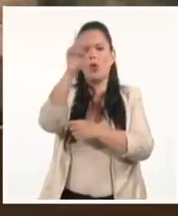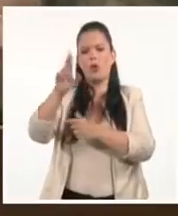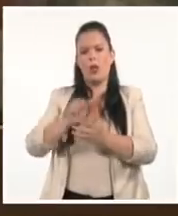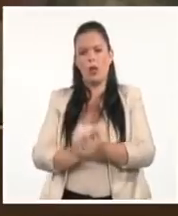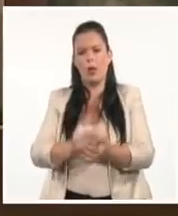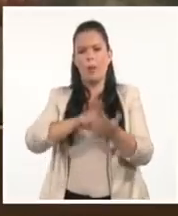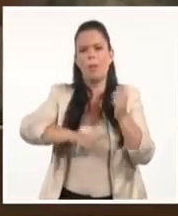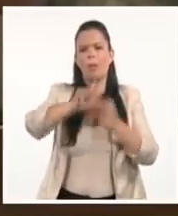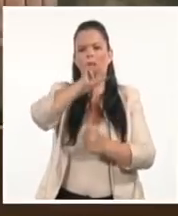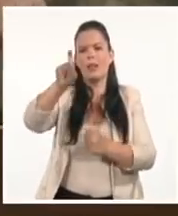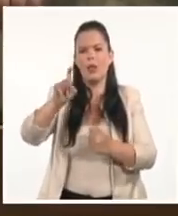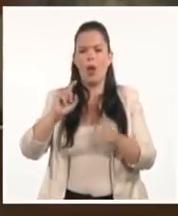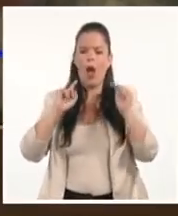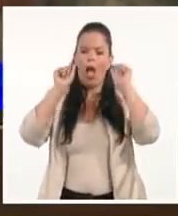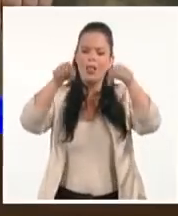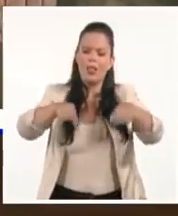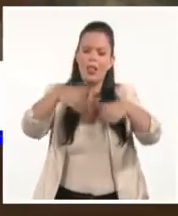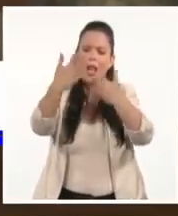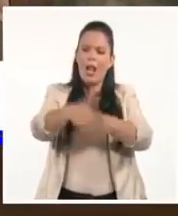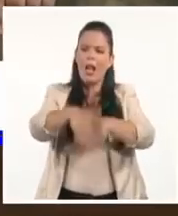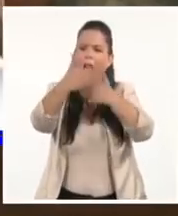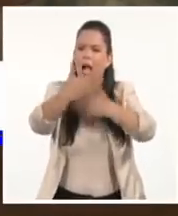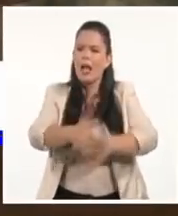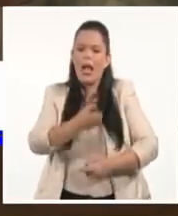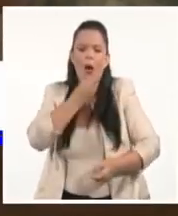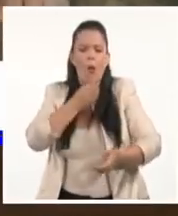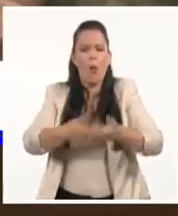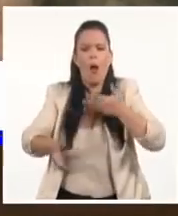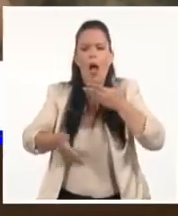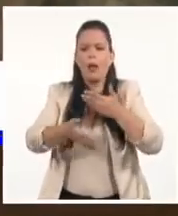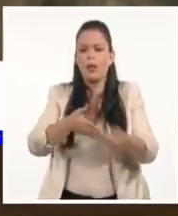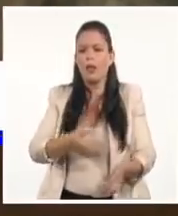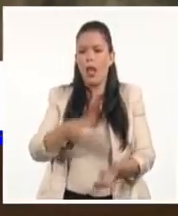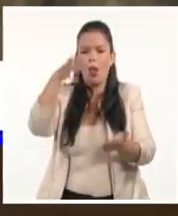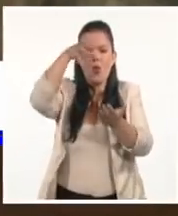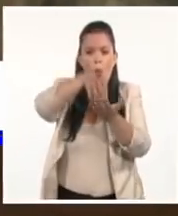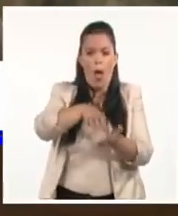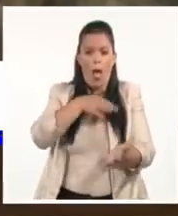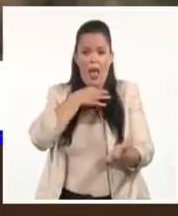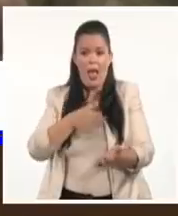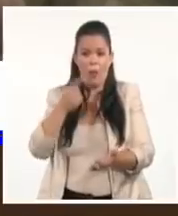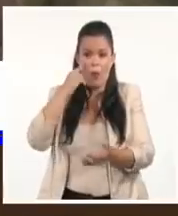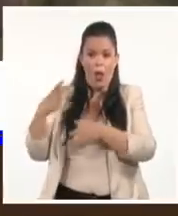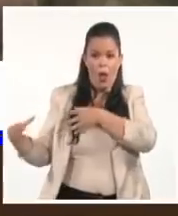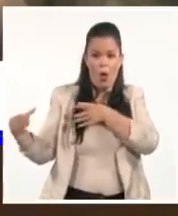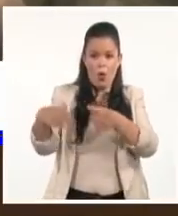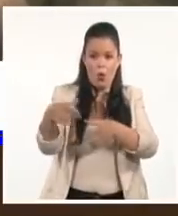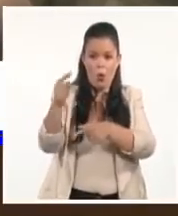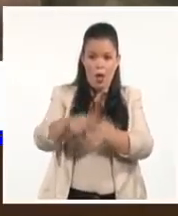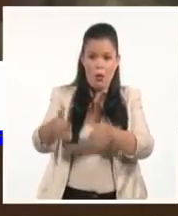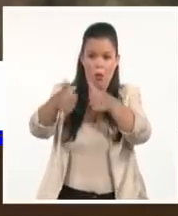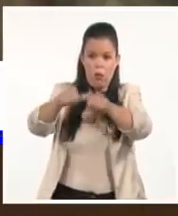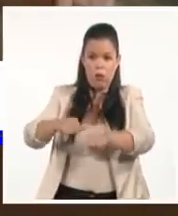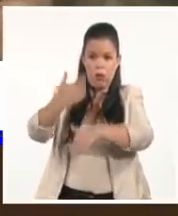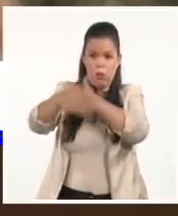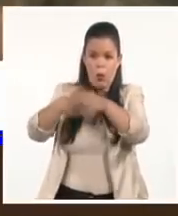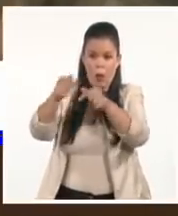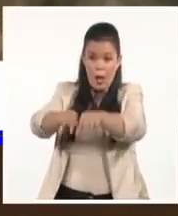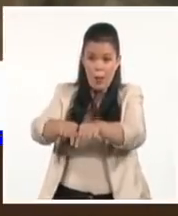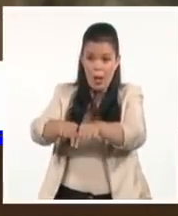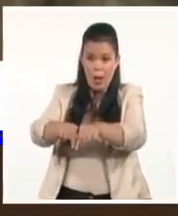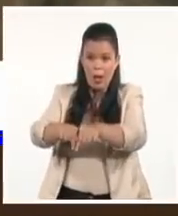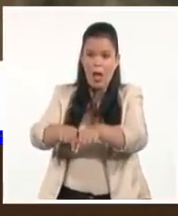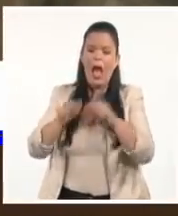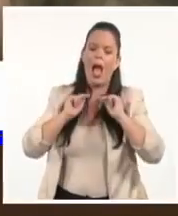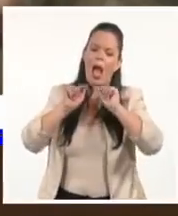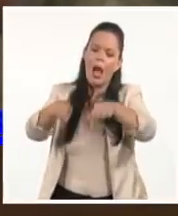salgan a las calles en cualquiera de los lugares donde se vayan a producir estas provocaciones. Hoy, desde ahora y en todos estos